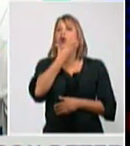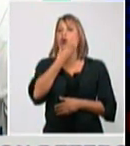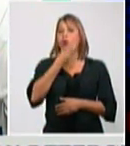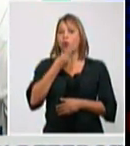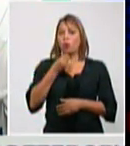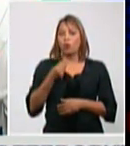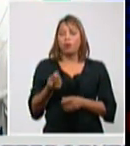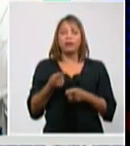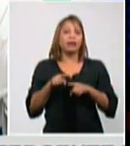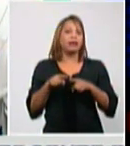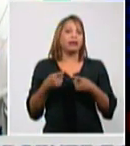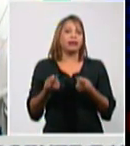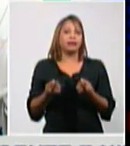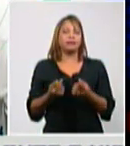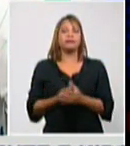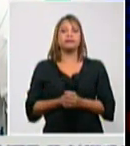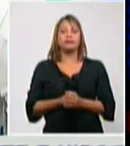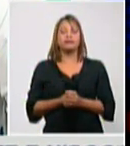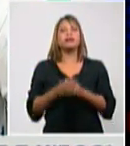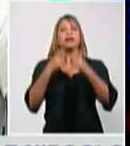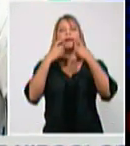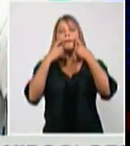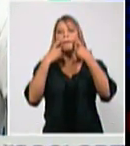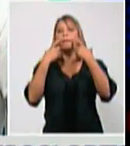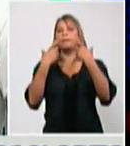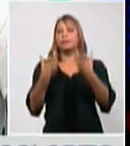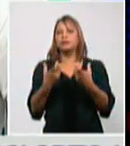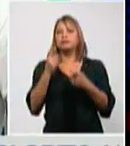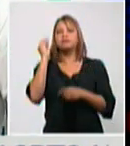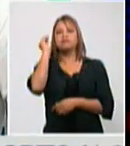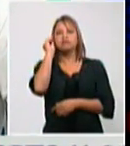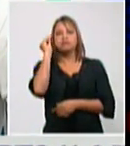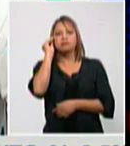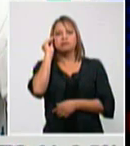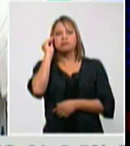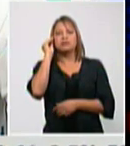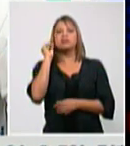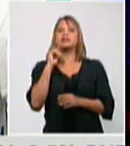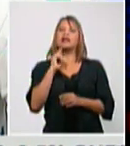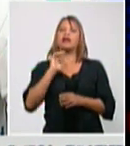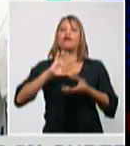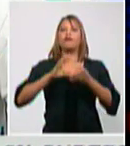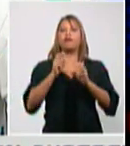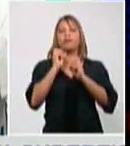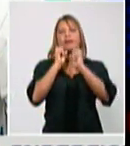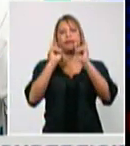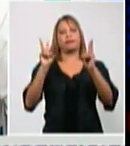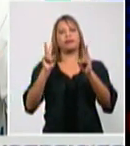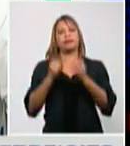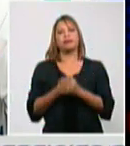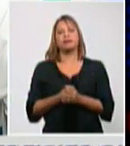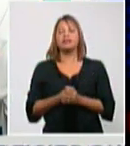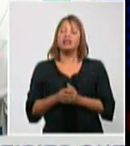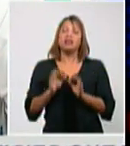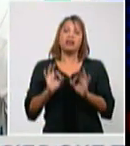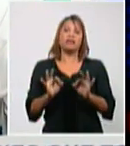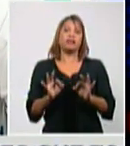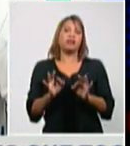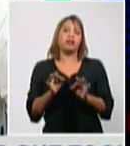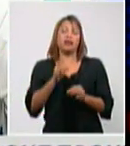es importante que aprendan el nuevo código de vida. todavía todavía verdad que todavía no tienen